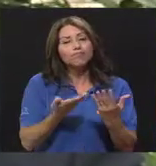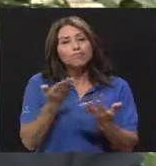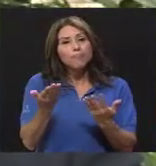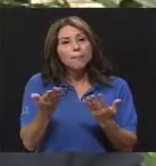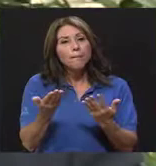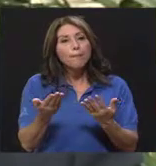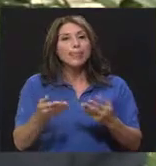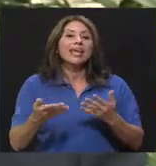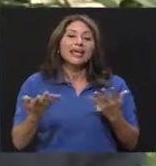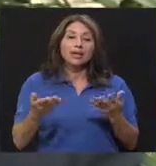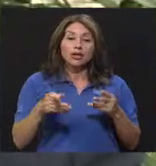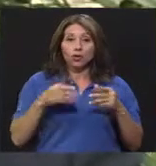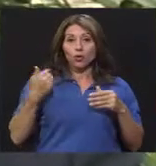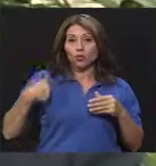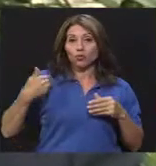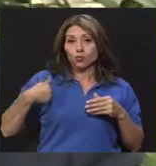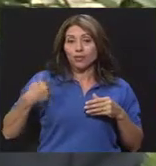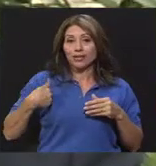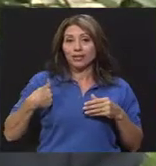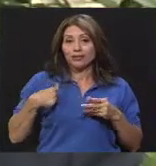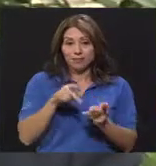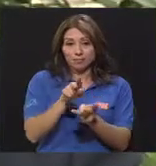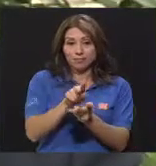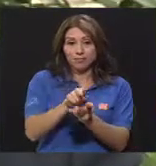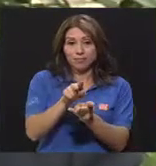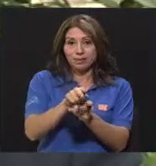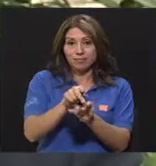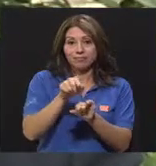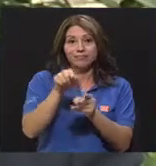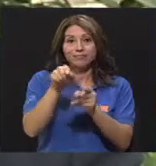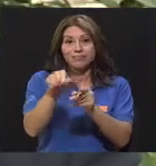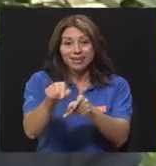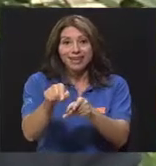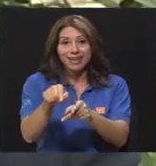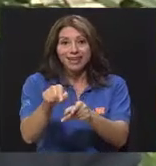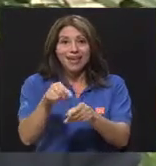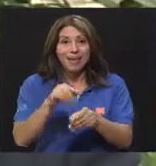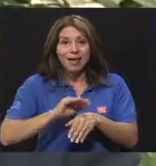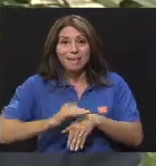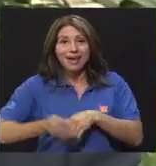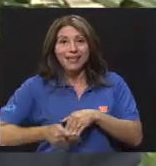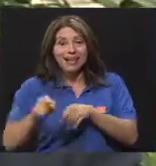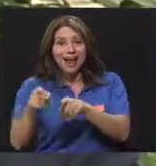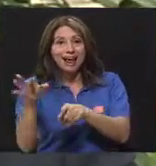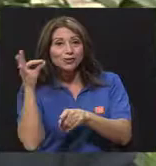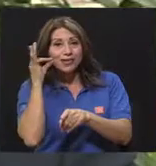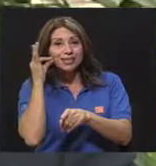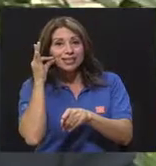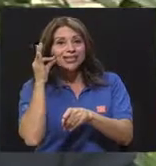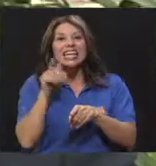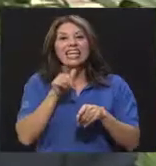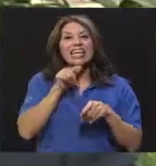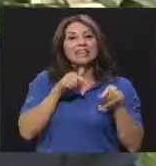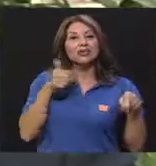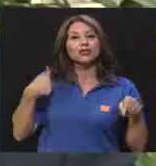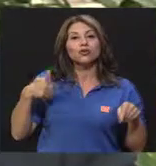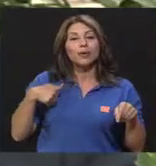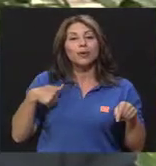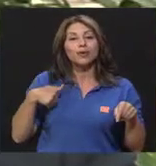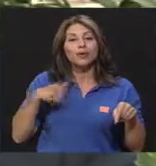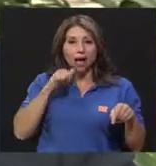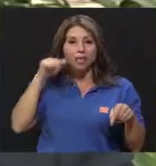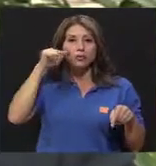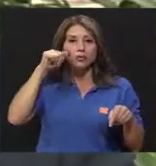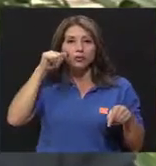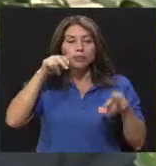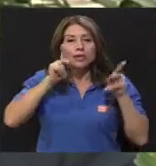por ponerlo en algún término, los embarazadores de las adolescentes son el 86% personas mayores de 20 años,